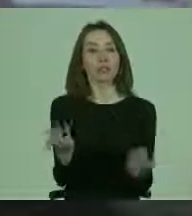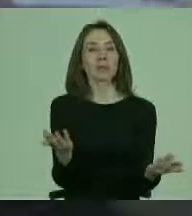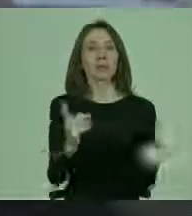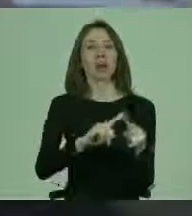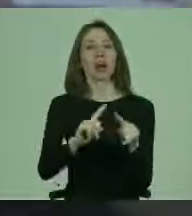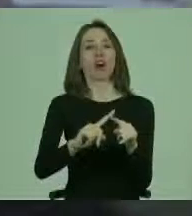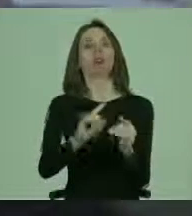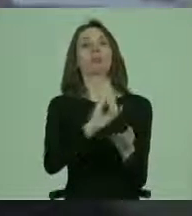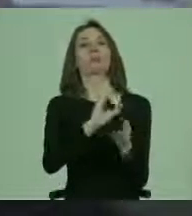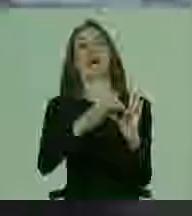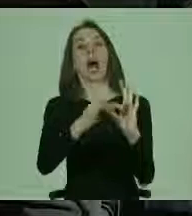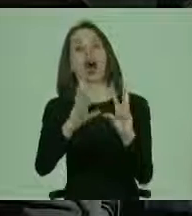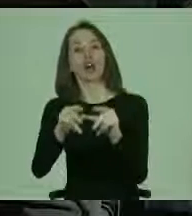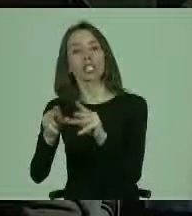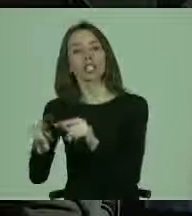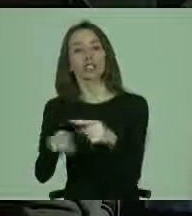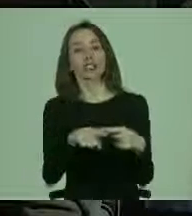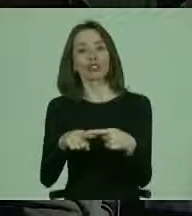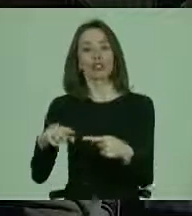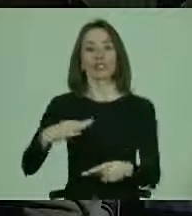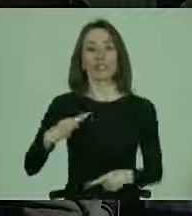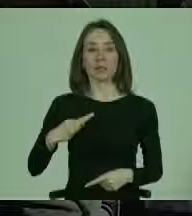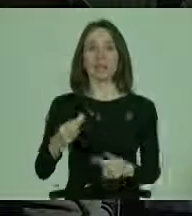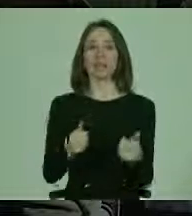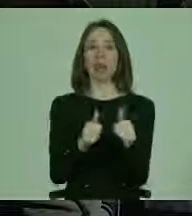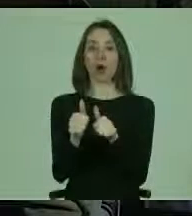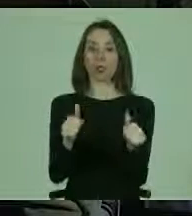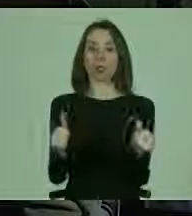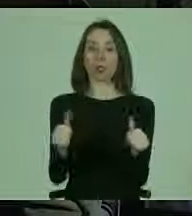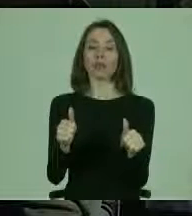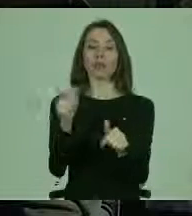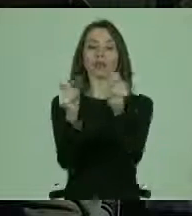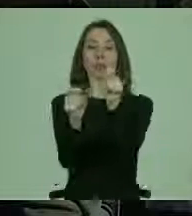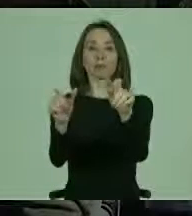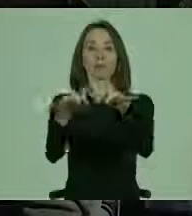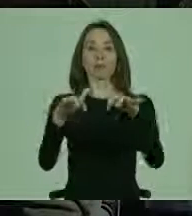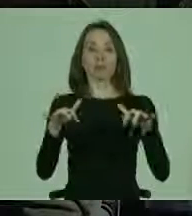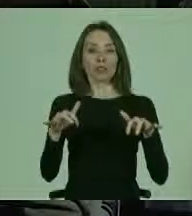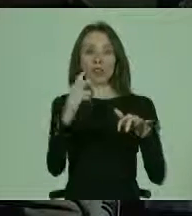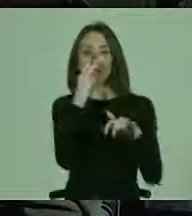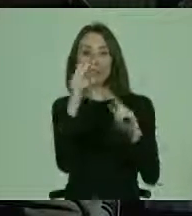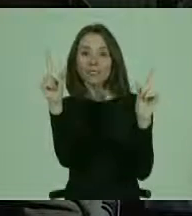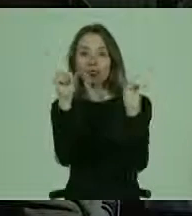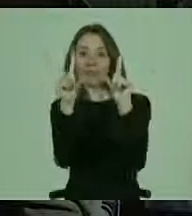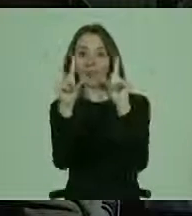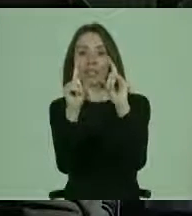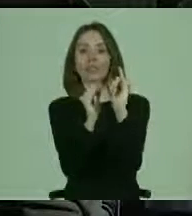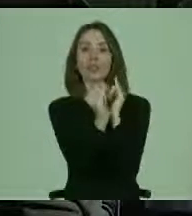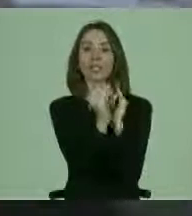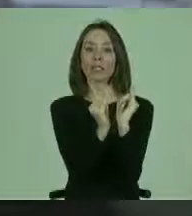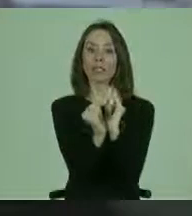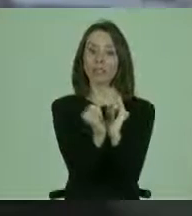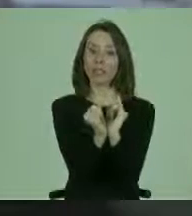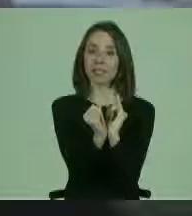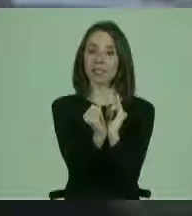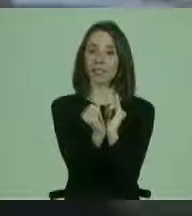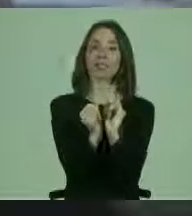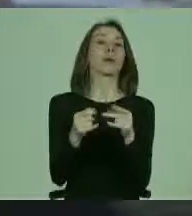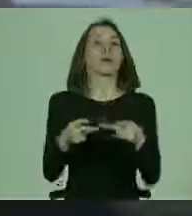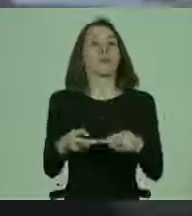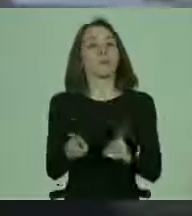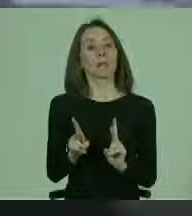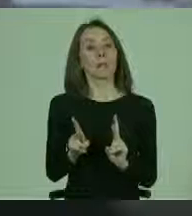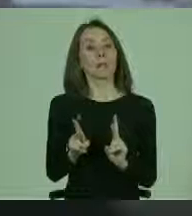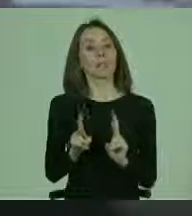otras organizaciones, la sociedad civil, autoridades, y el público que nos sigue a través de Internet y que nos permite